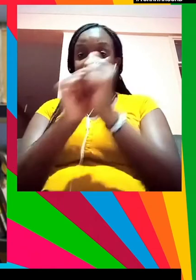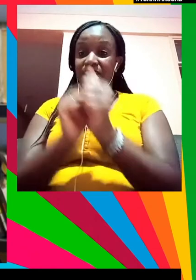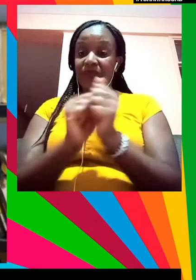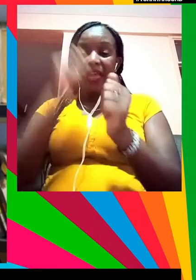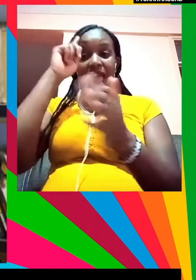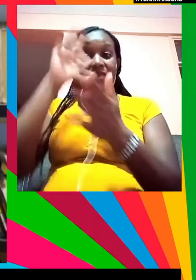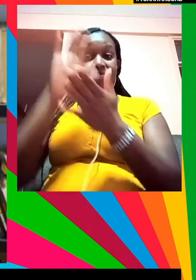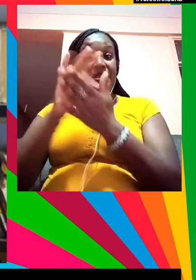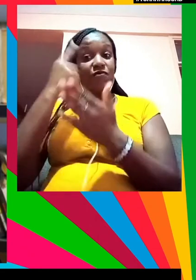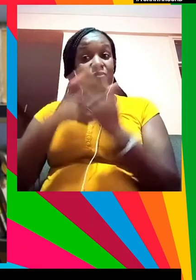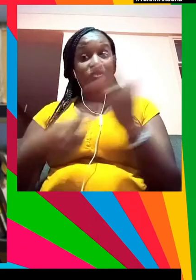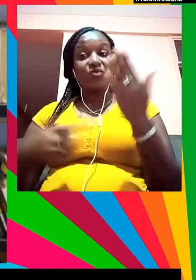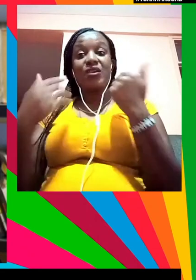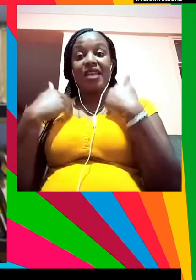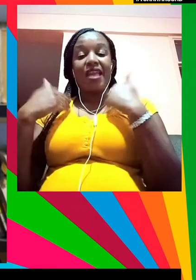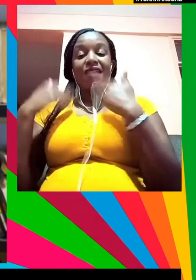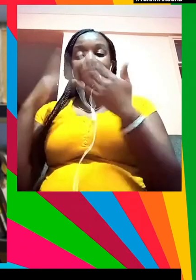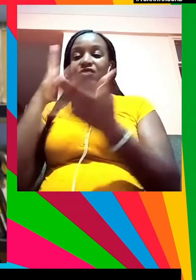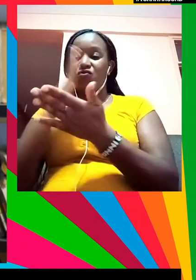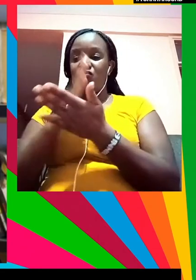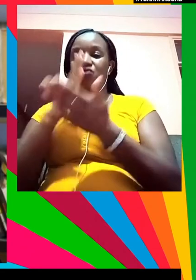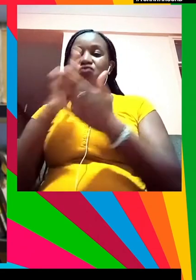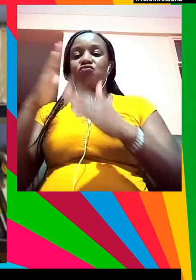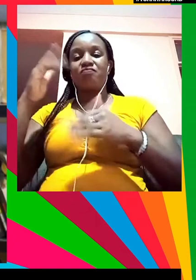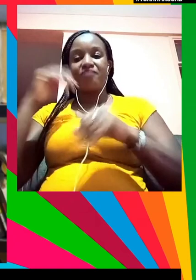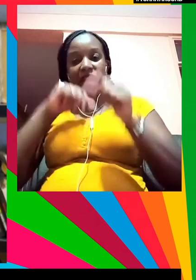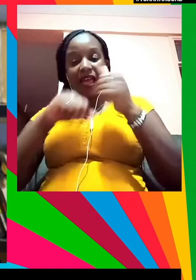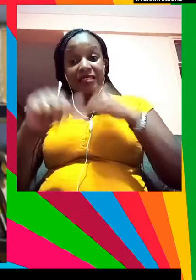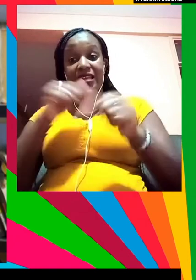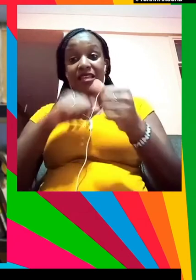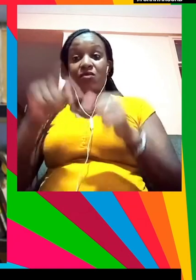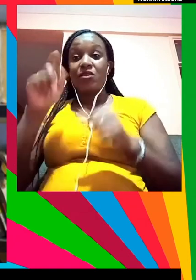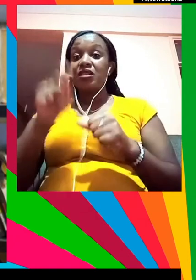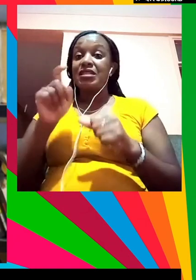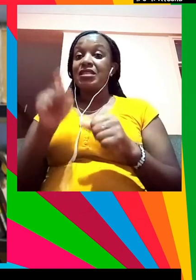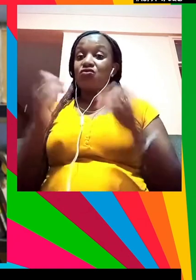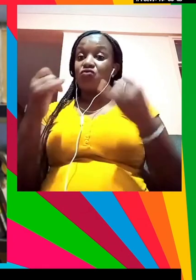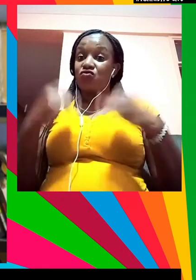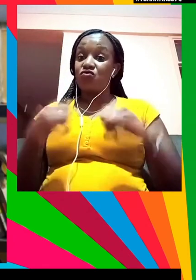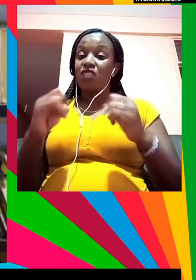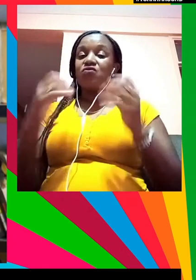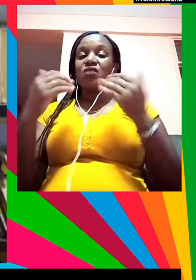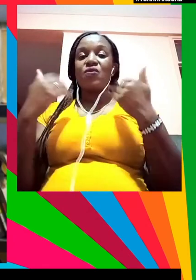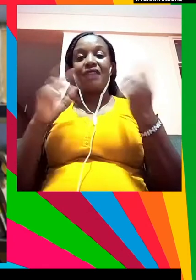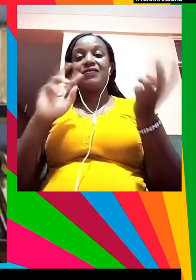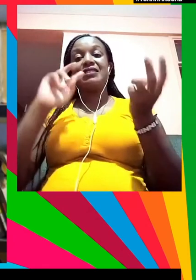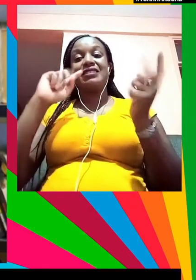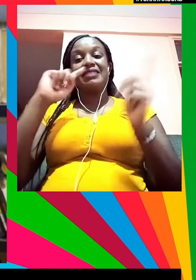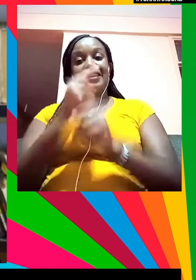que hemos de reaccionar y hemos de abrir diferentes perspectivas